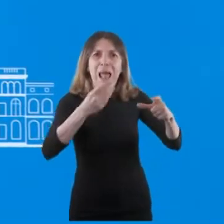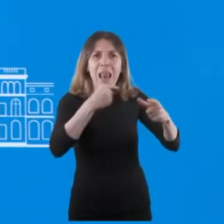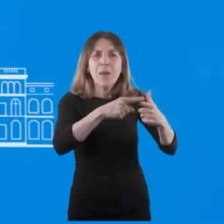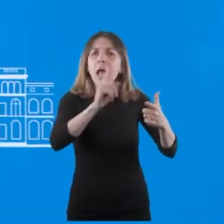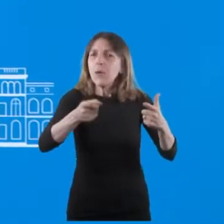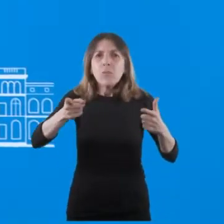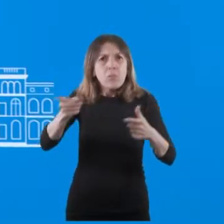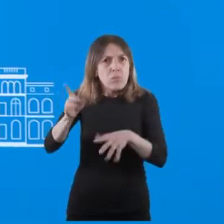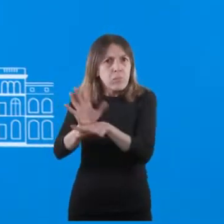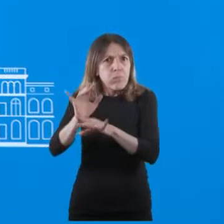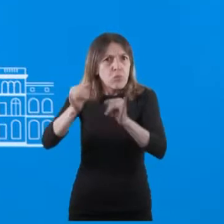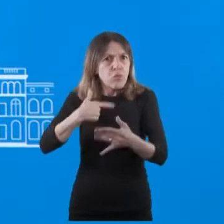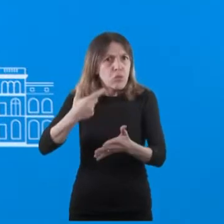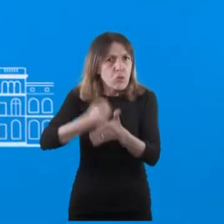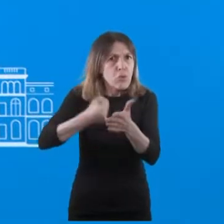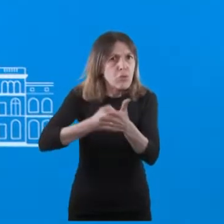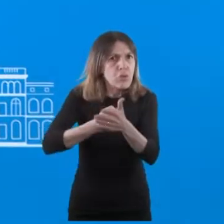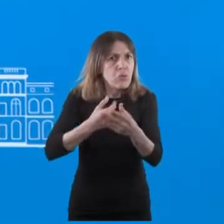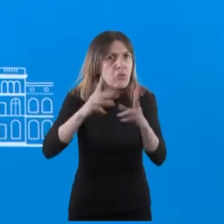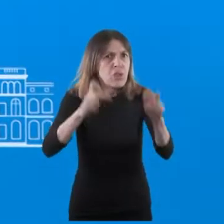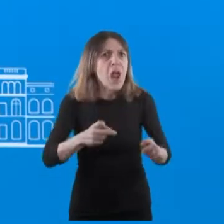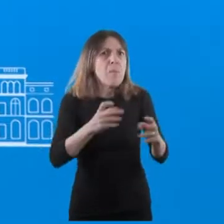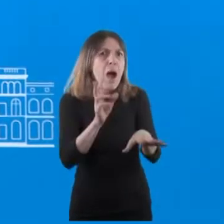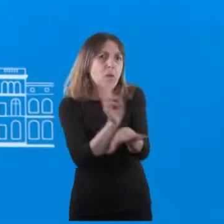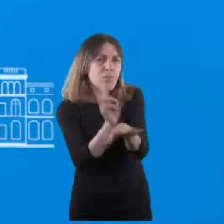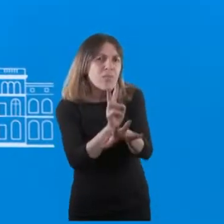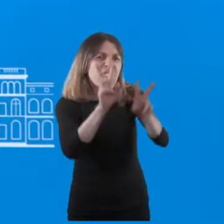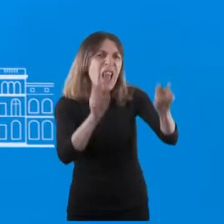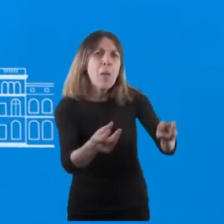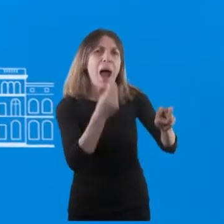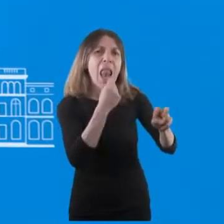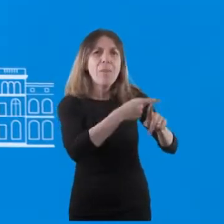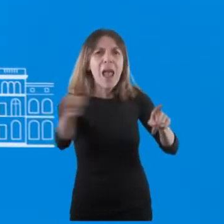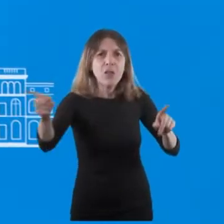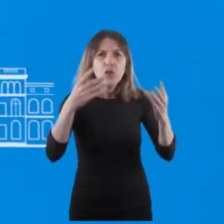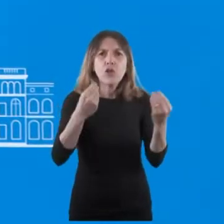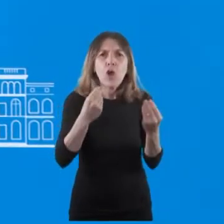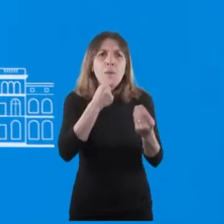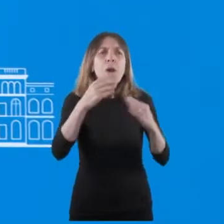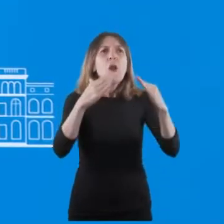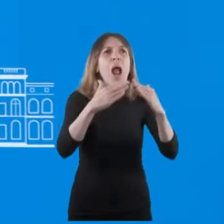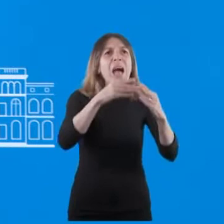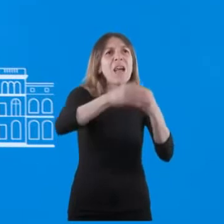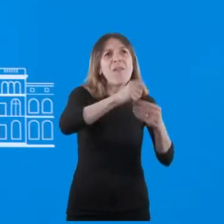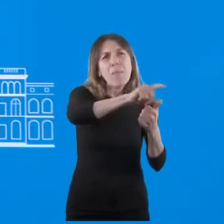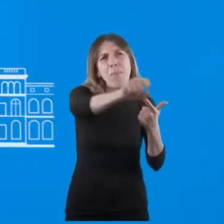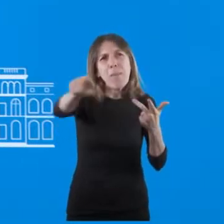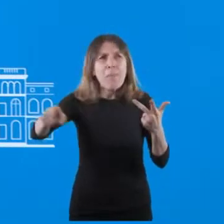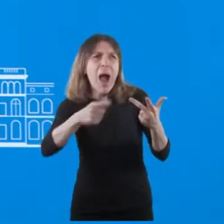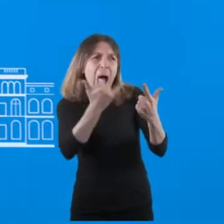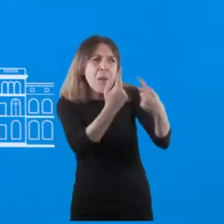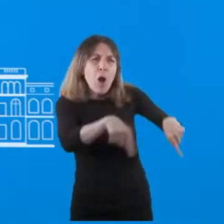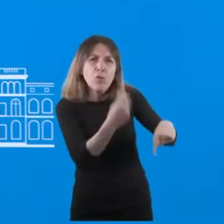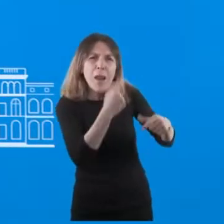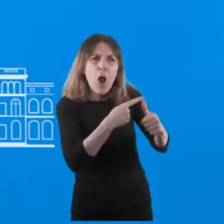sostener, por supuesto, la seguridad alimentaria, que no es solamente cuánto hay para comer en una casa, sino de qué manera se puede llevar adelante